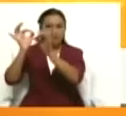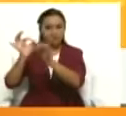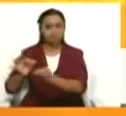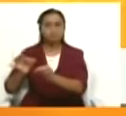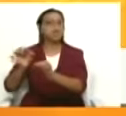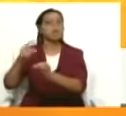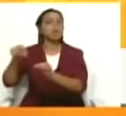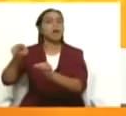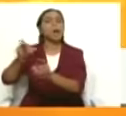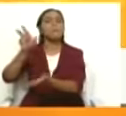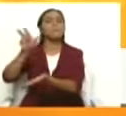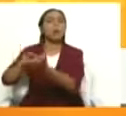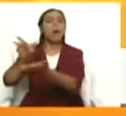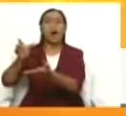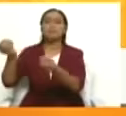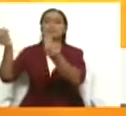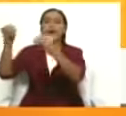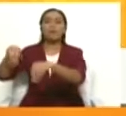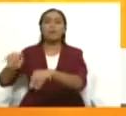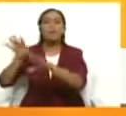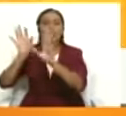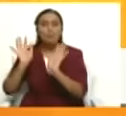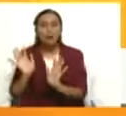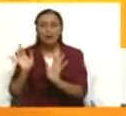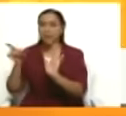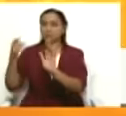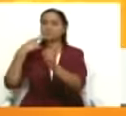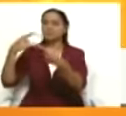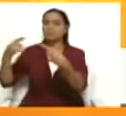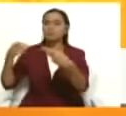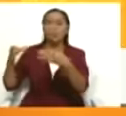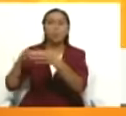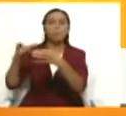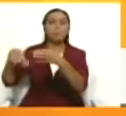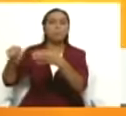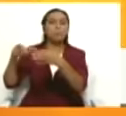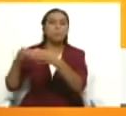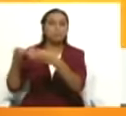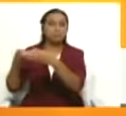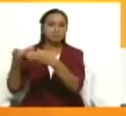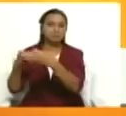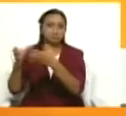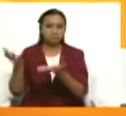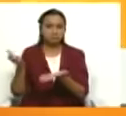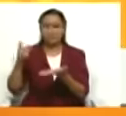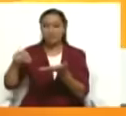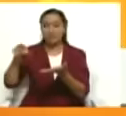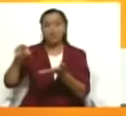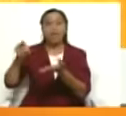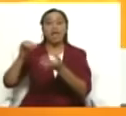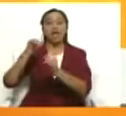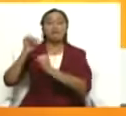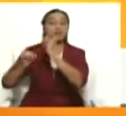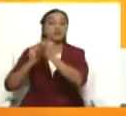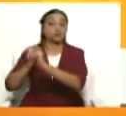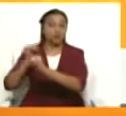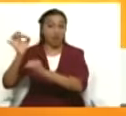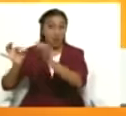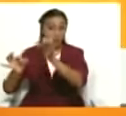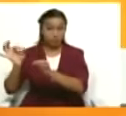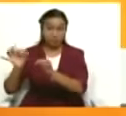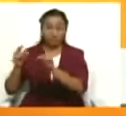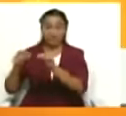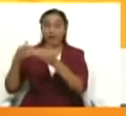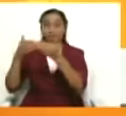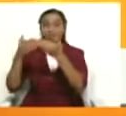investigación, bueno, donde le dieron facultades y tiene facultades el fiscal de la Corte Penal Internacional para abrir lo